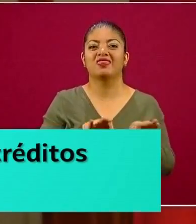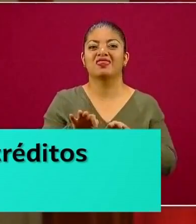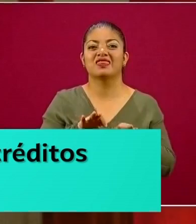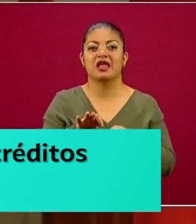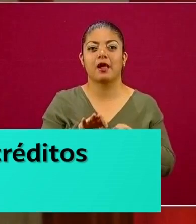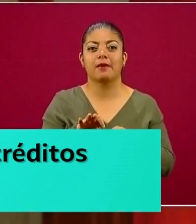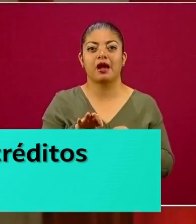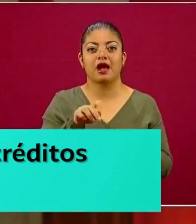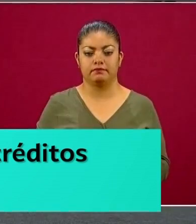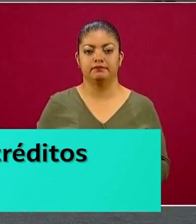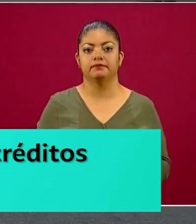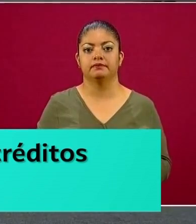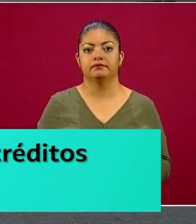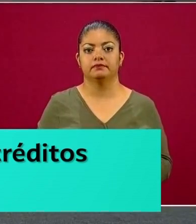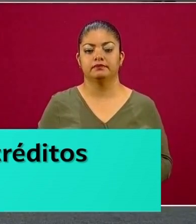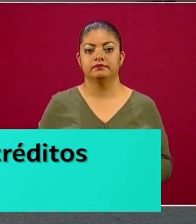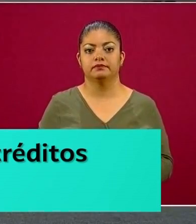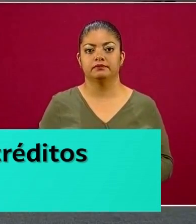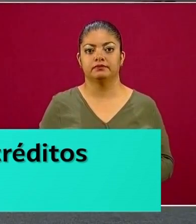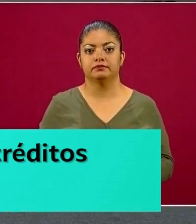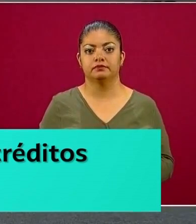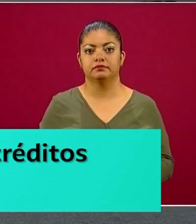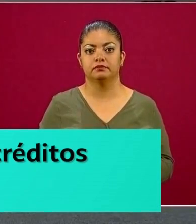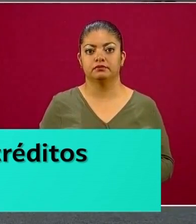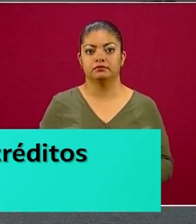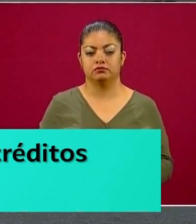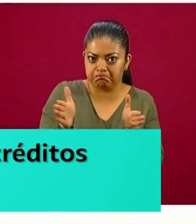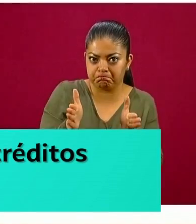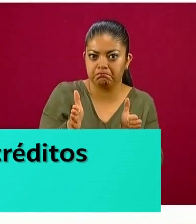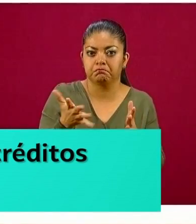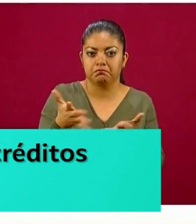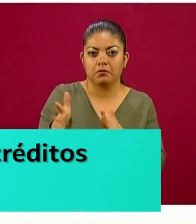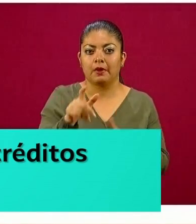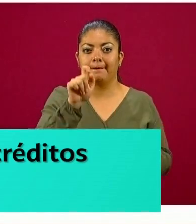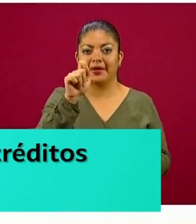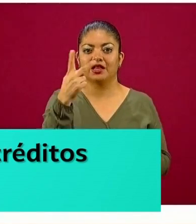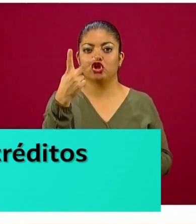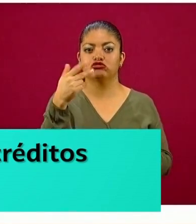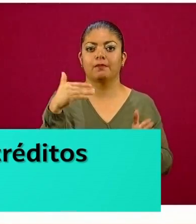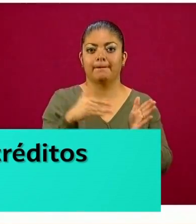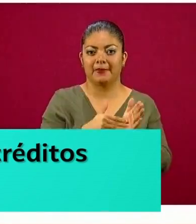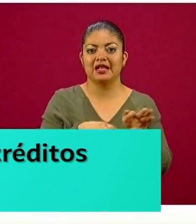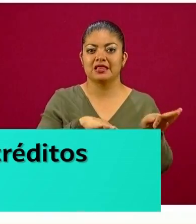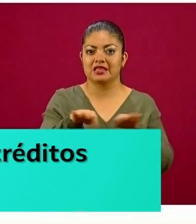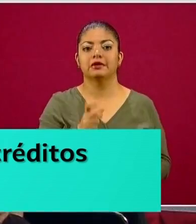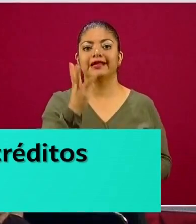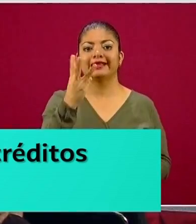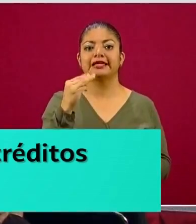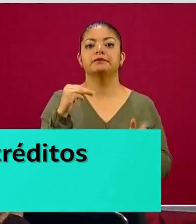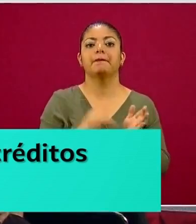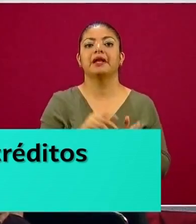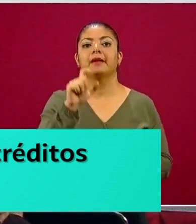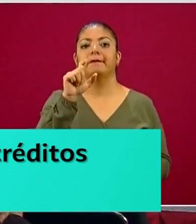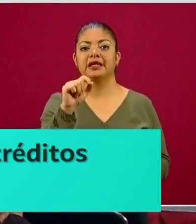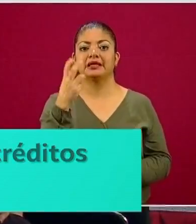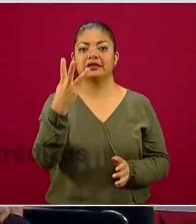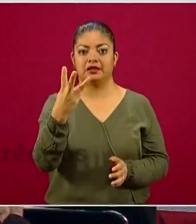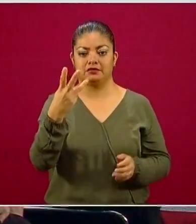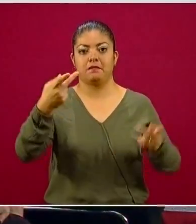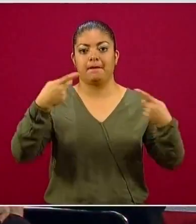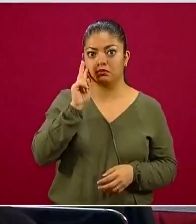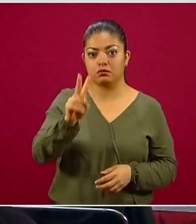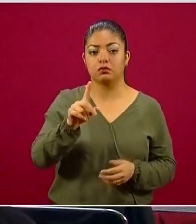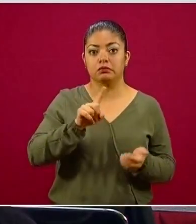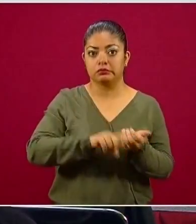Mexicano del Seguro Social al 30 de abril pasado rebasaron las 3 mil y representa un 7% del avance de la meta. El